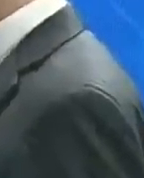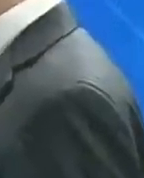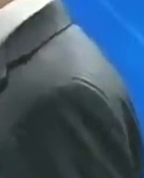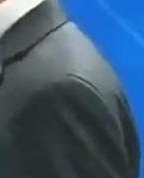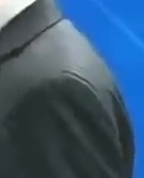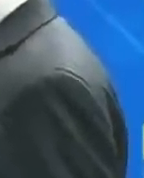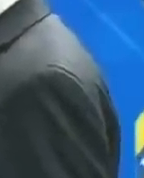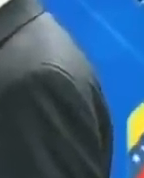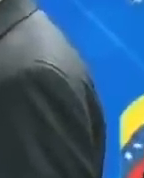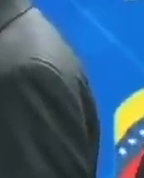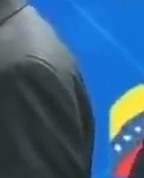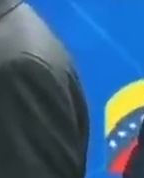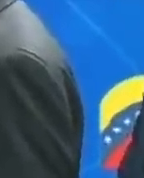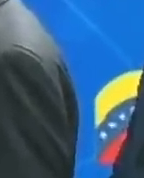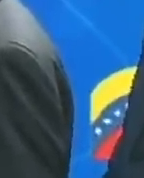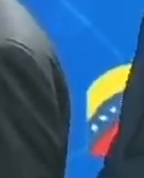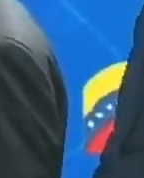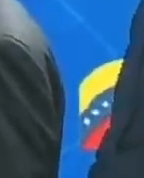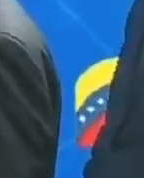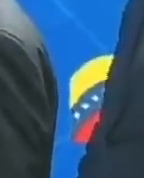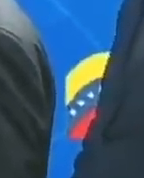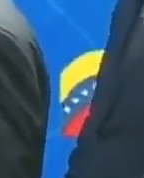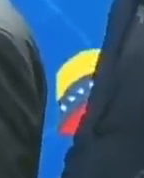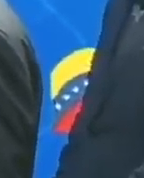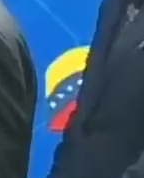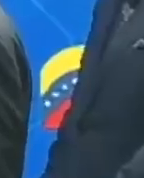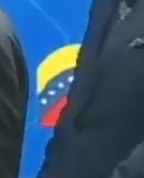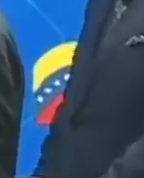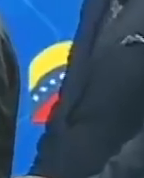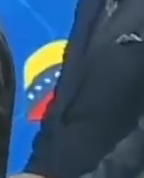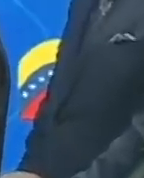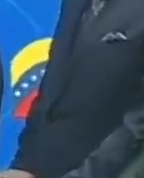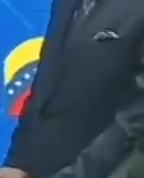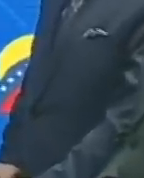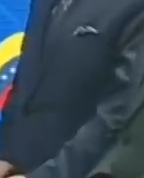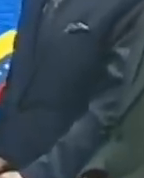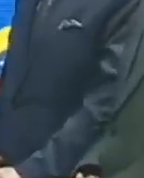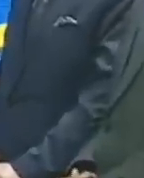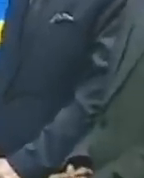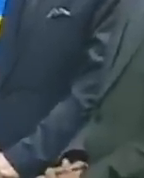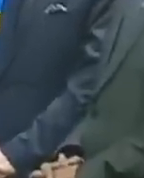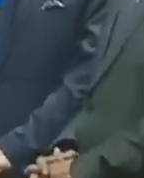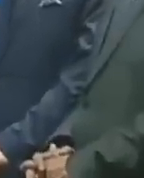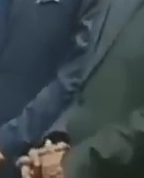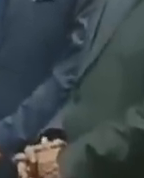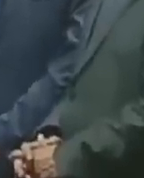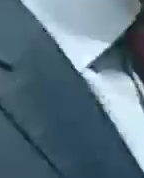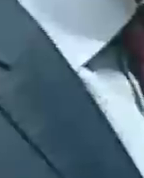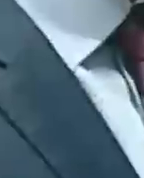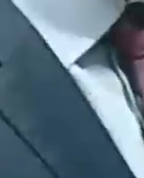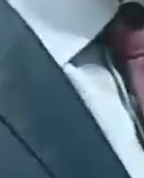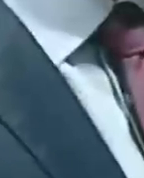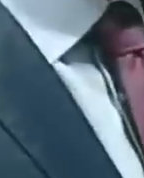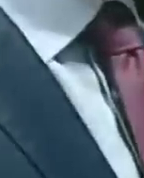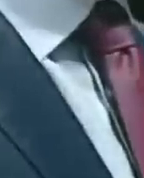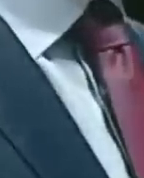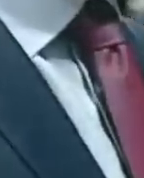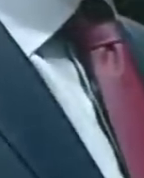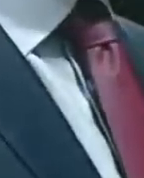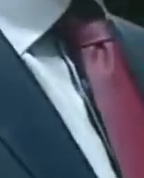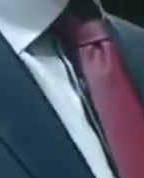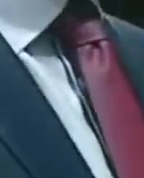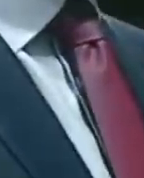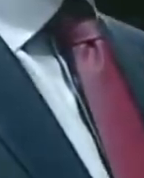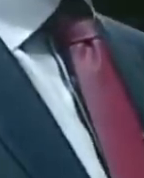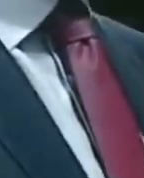Nacional con el objetivo de contribuir al desarrollo integral de la nación como parte de las líneas estratégicas del Plan de la